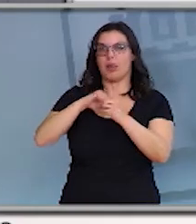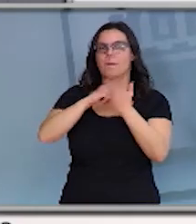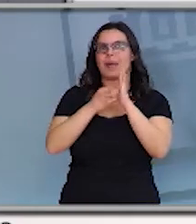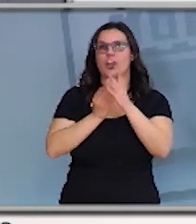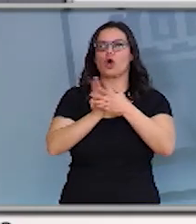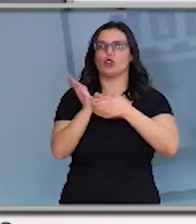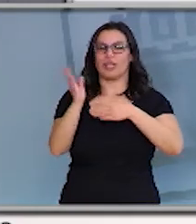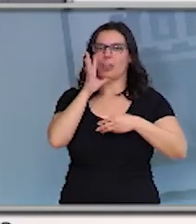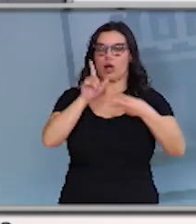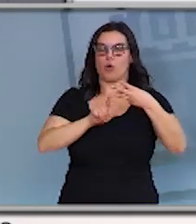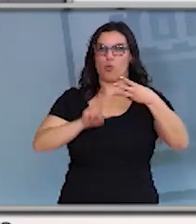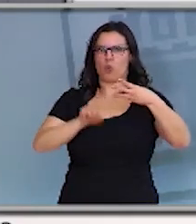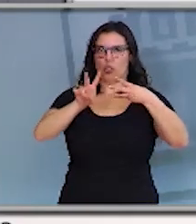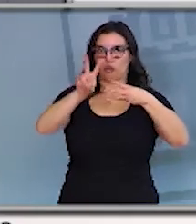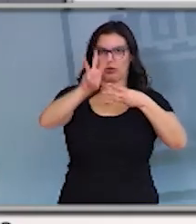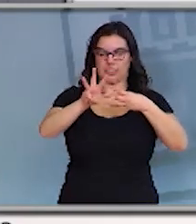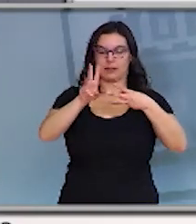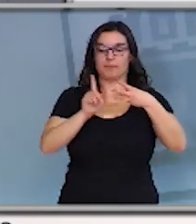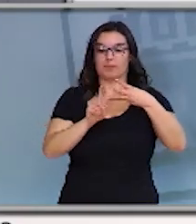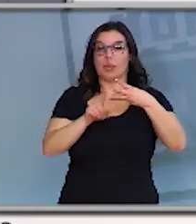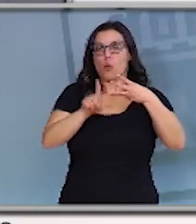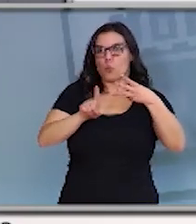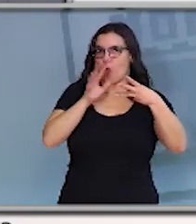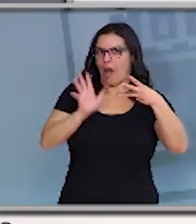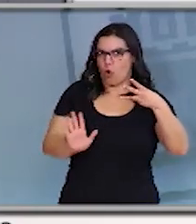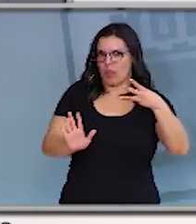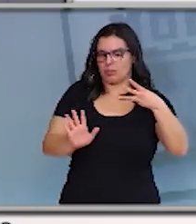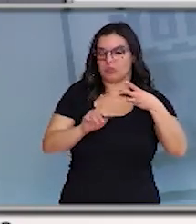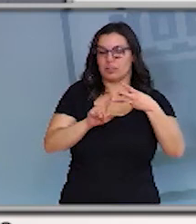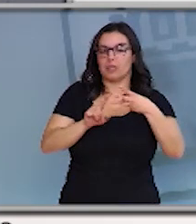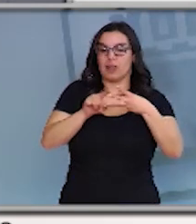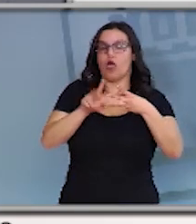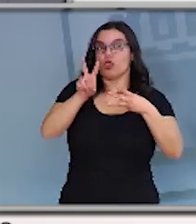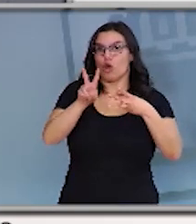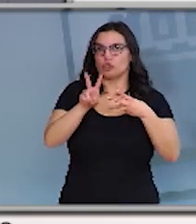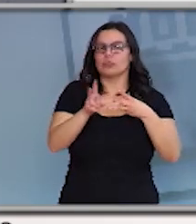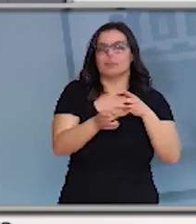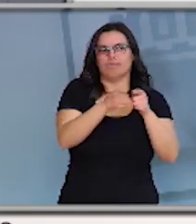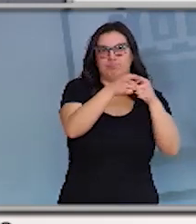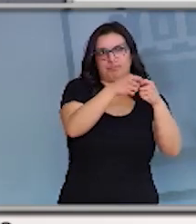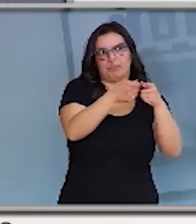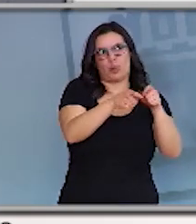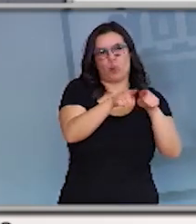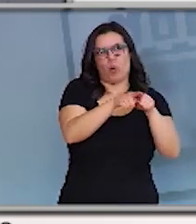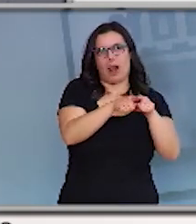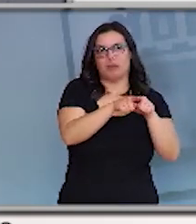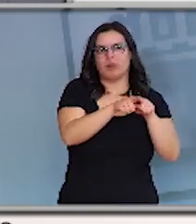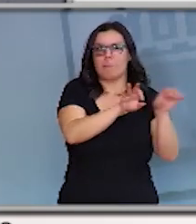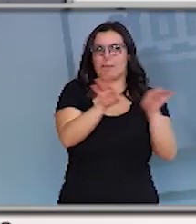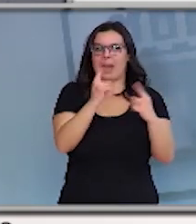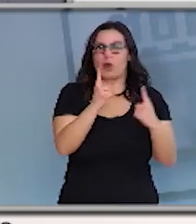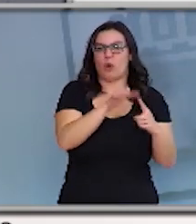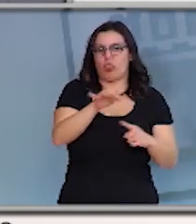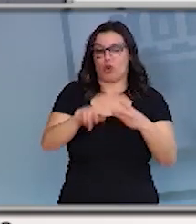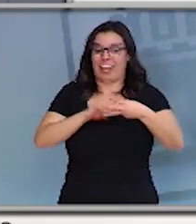en el nivel 2 habilitaremos determinadas zonas y en el nivel 3 es cuando ya estamos trabajando para